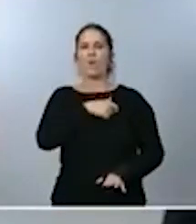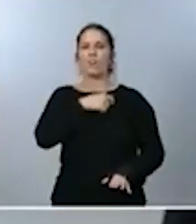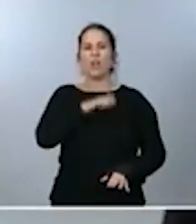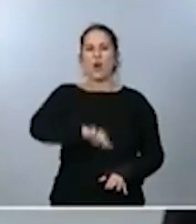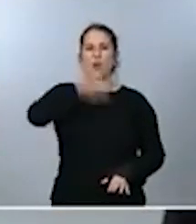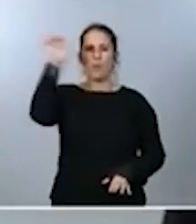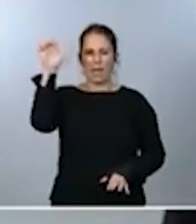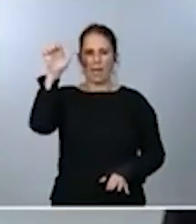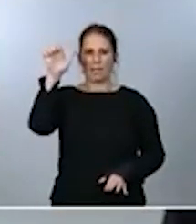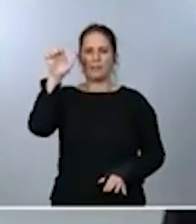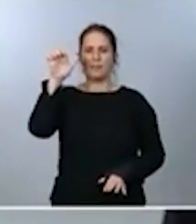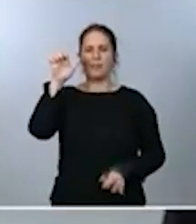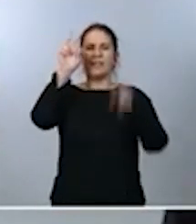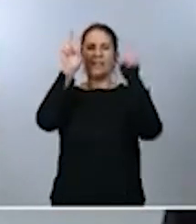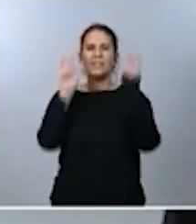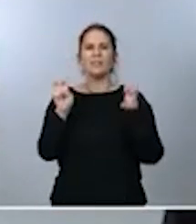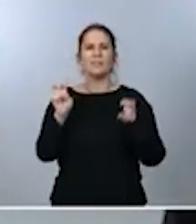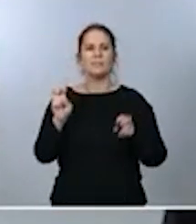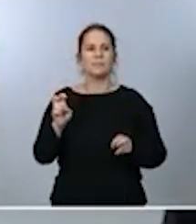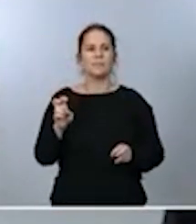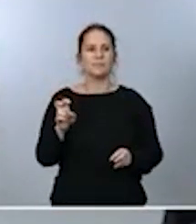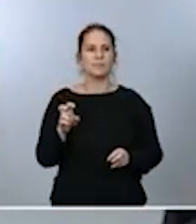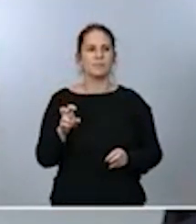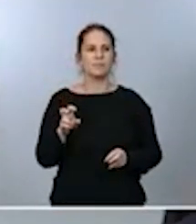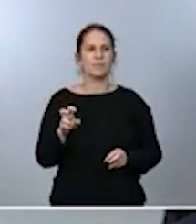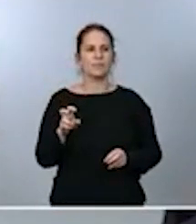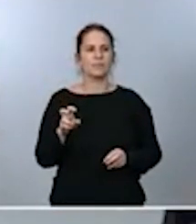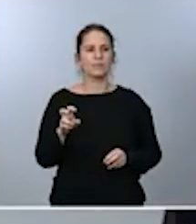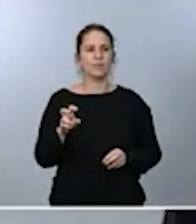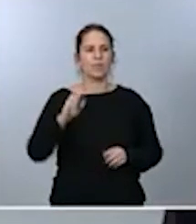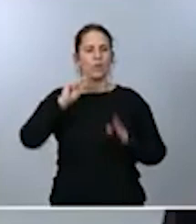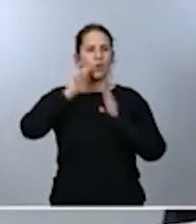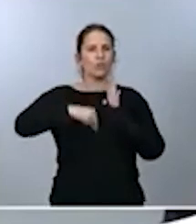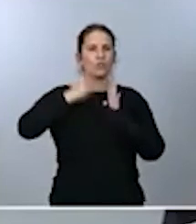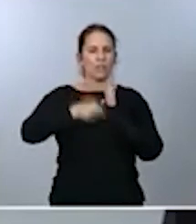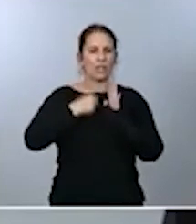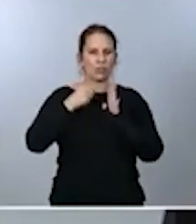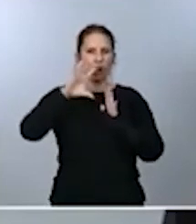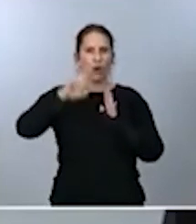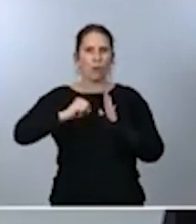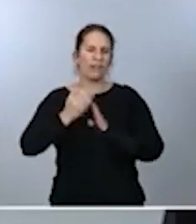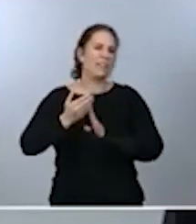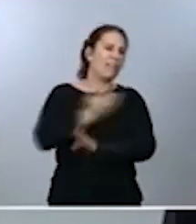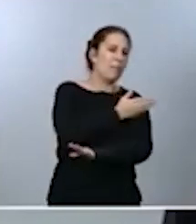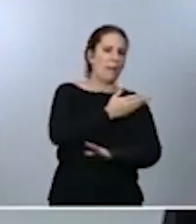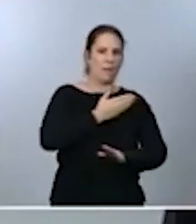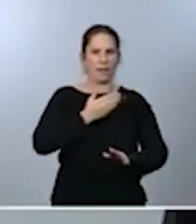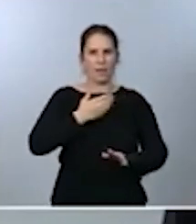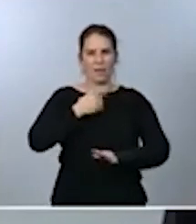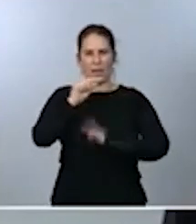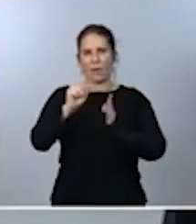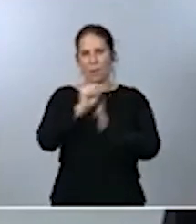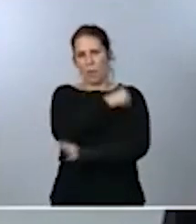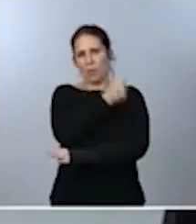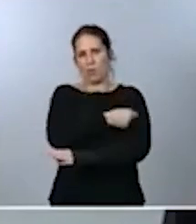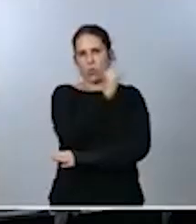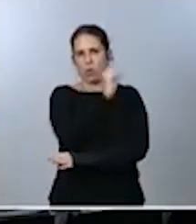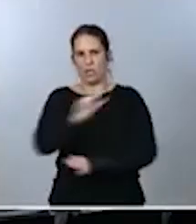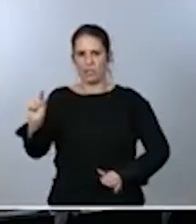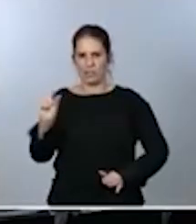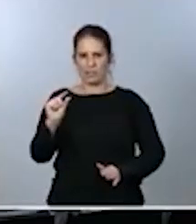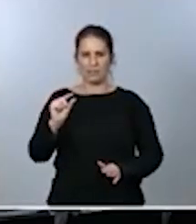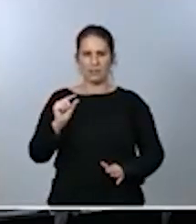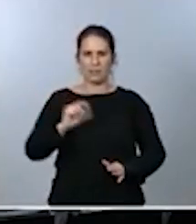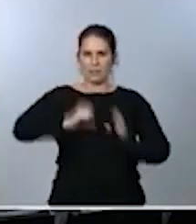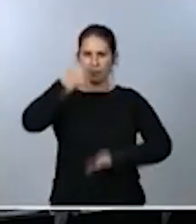en materia de contratos de compra anticipada de vacunas. Ustedes saben que España participa de la estrategia europea